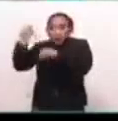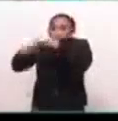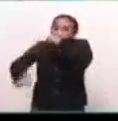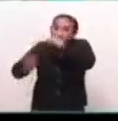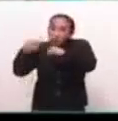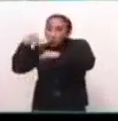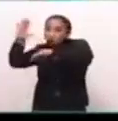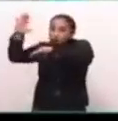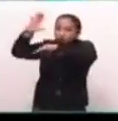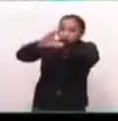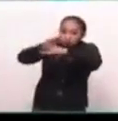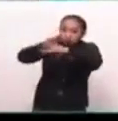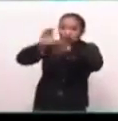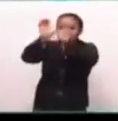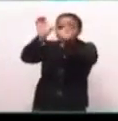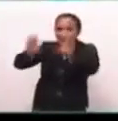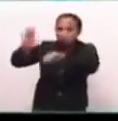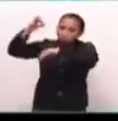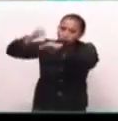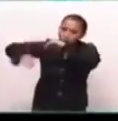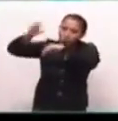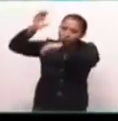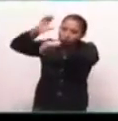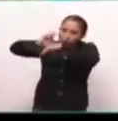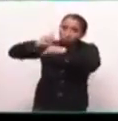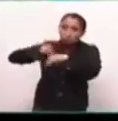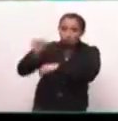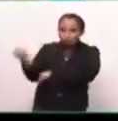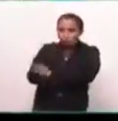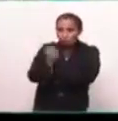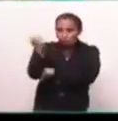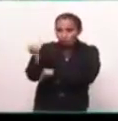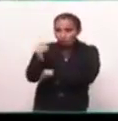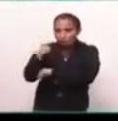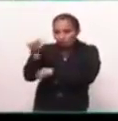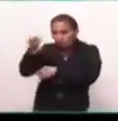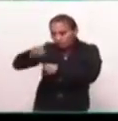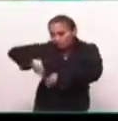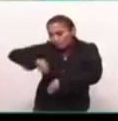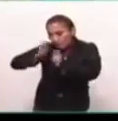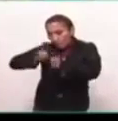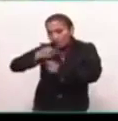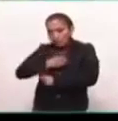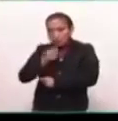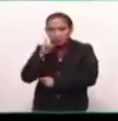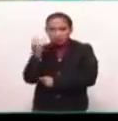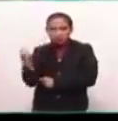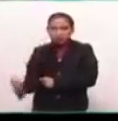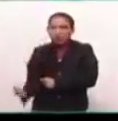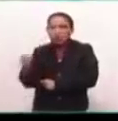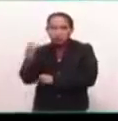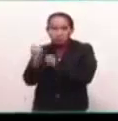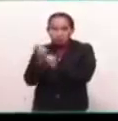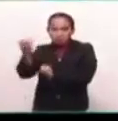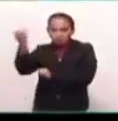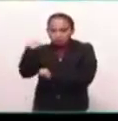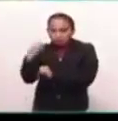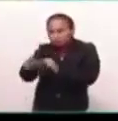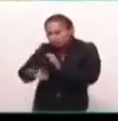la cima del Cerro de la Estrella. Tuve la fortuna de excavarla cuando mi hija era muy pequeña, hace 20 años.